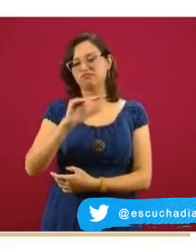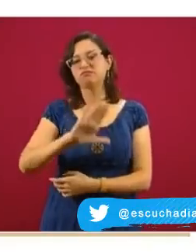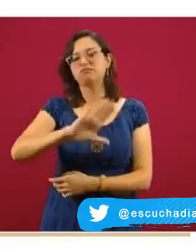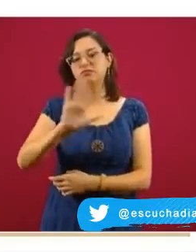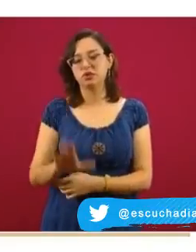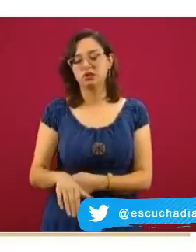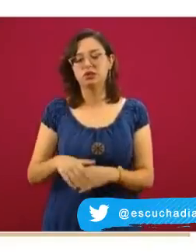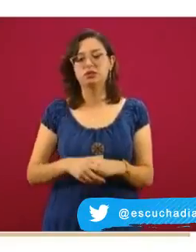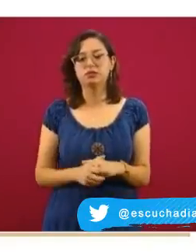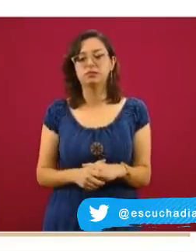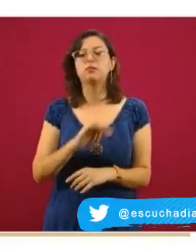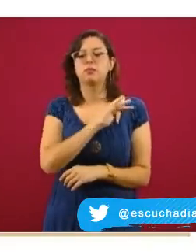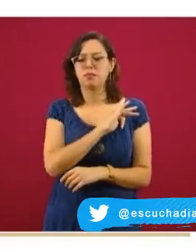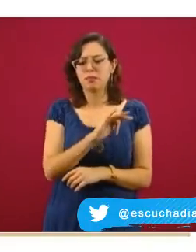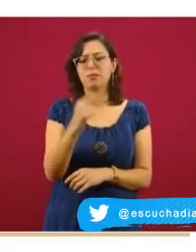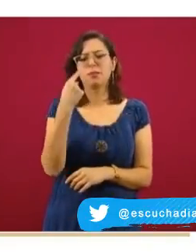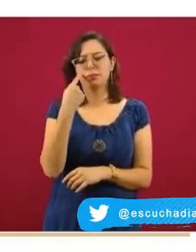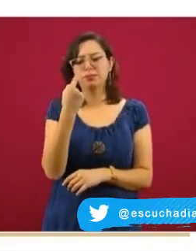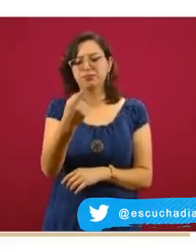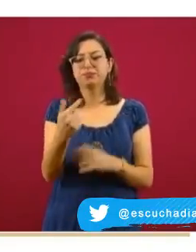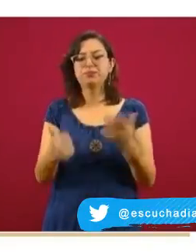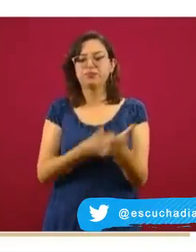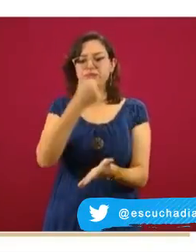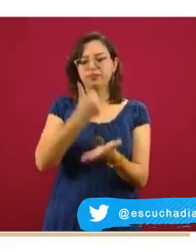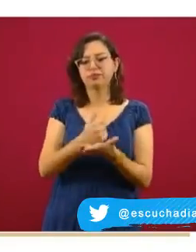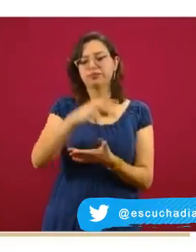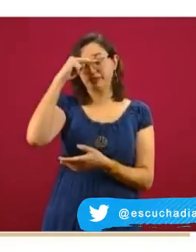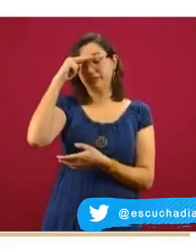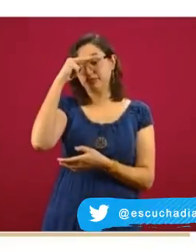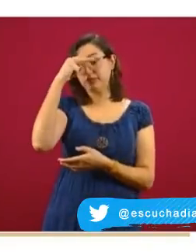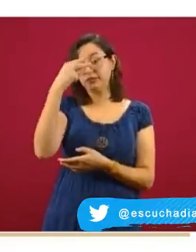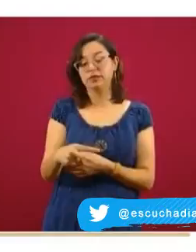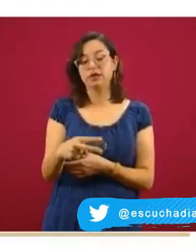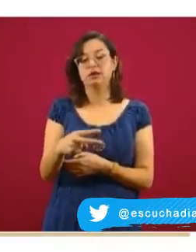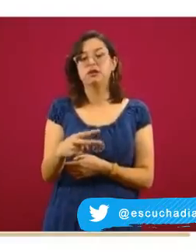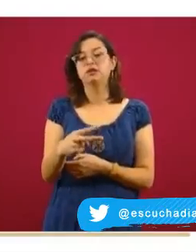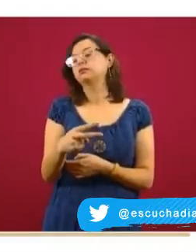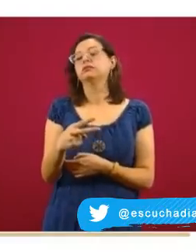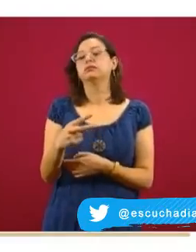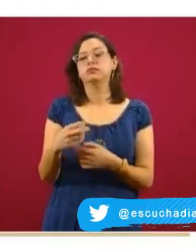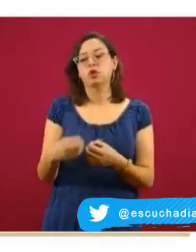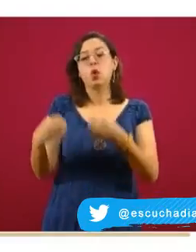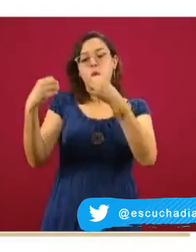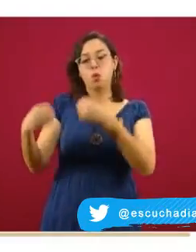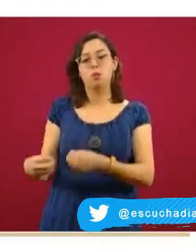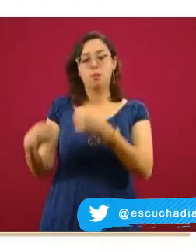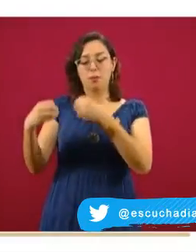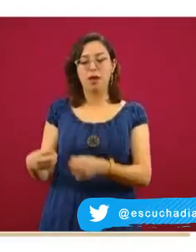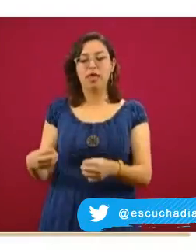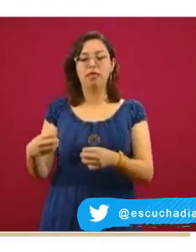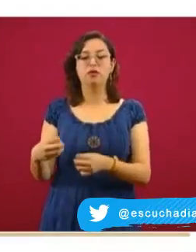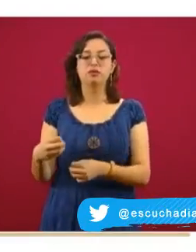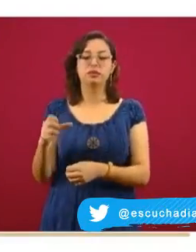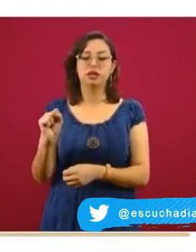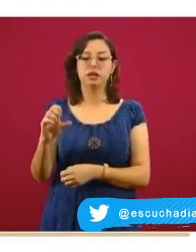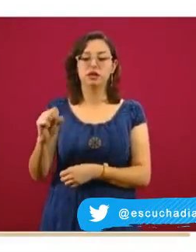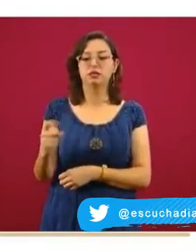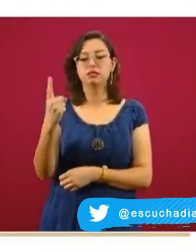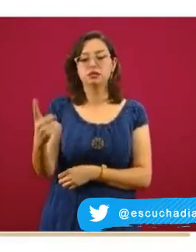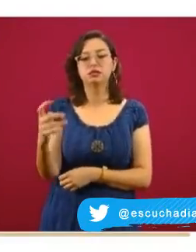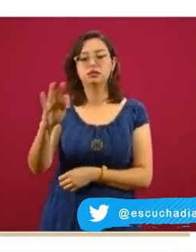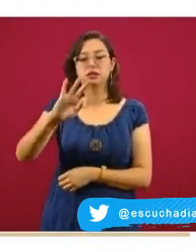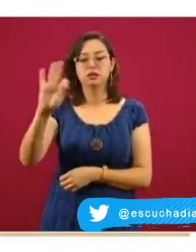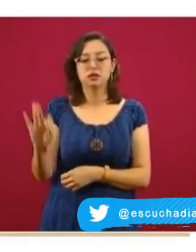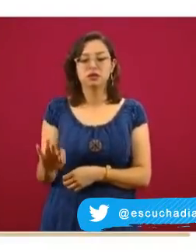enfermedad. Aquí también vemos la Ciudad de México está en el primer lugar de ocupación, 61